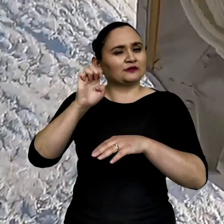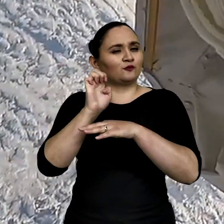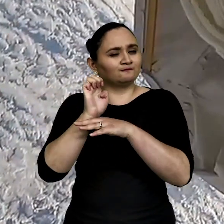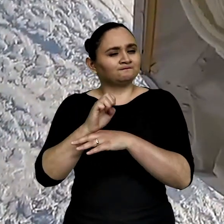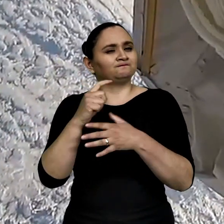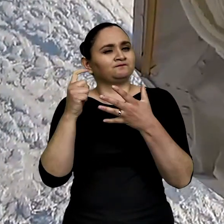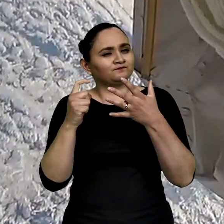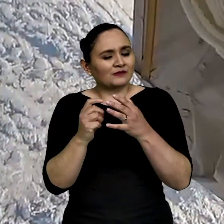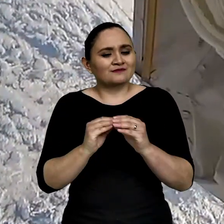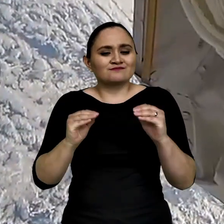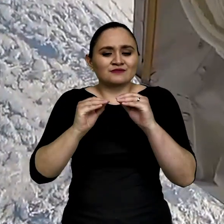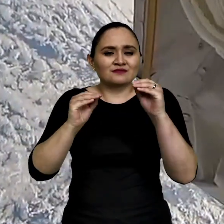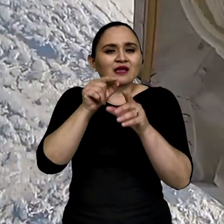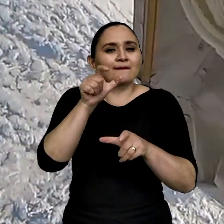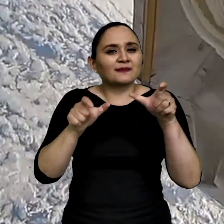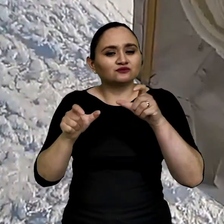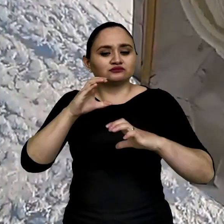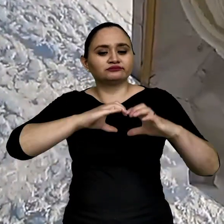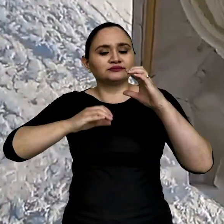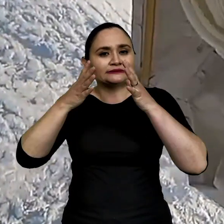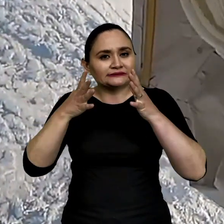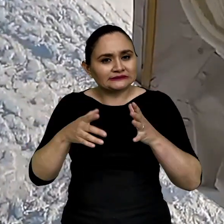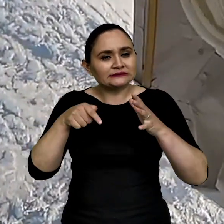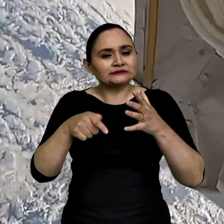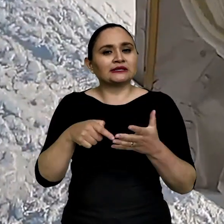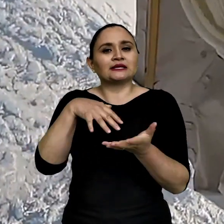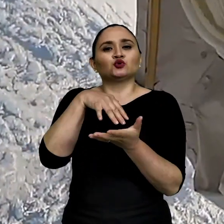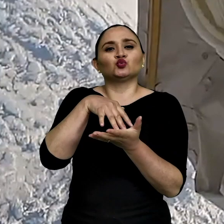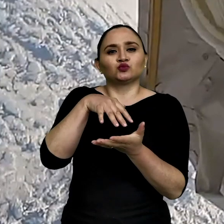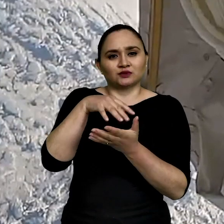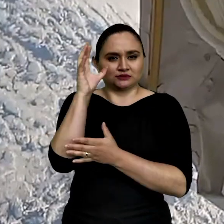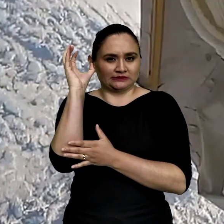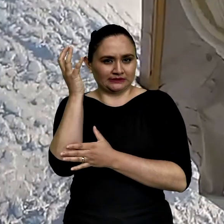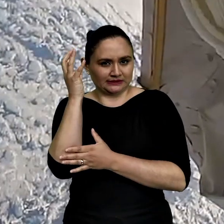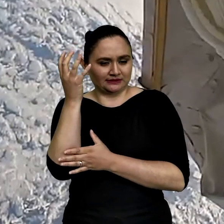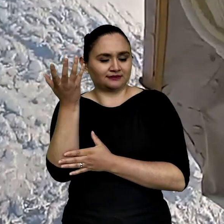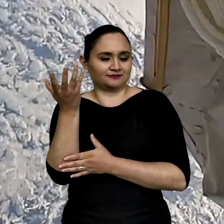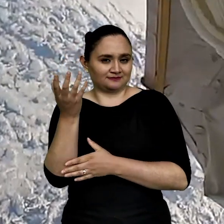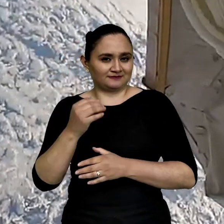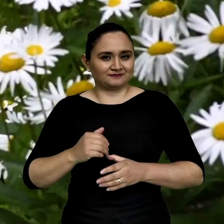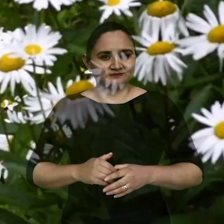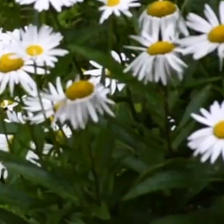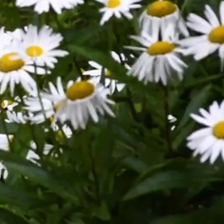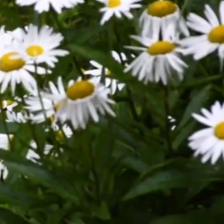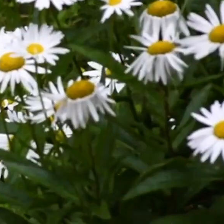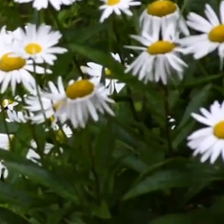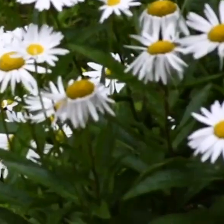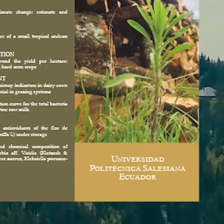que nos ayuden a estudiar el clima y ver qué es lo que está pasando en estos escenarios de cambio climático.